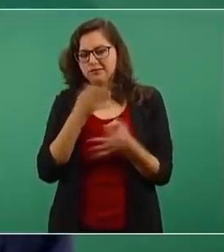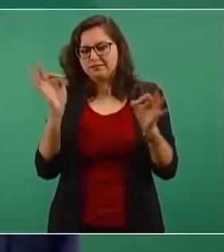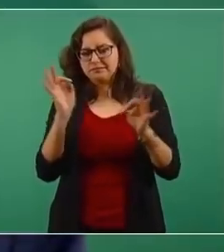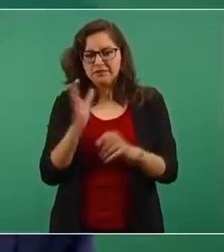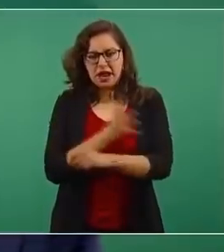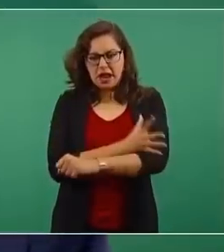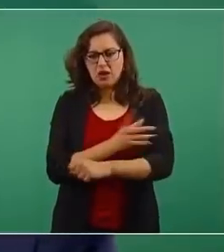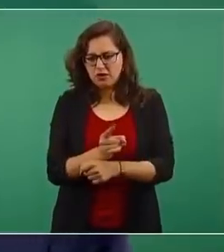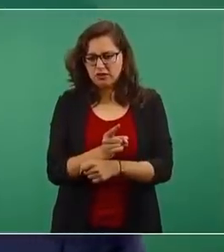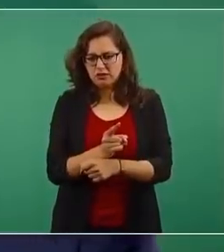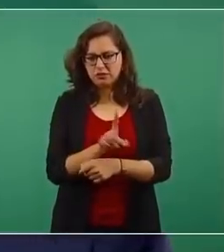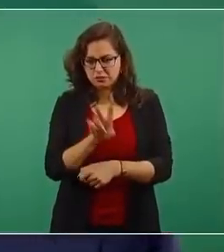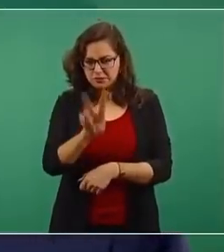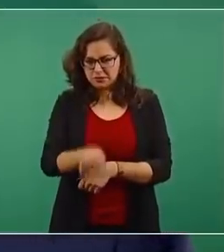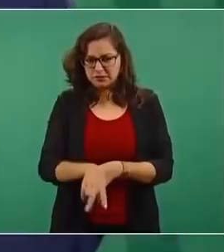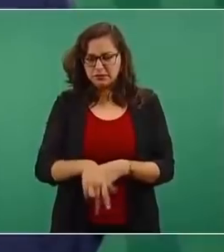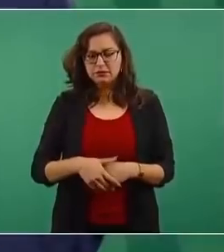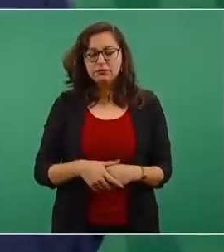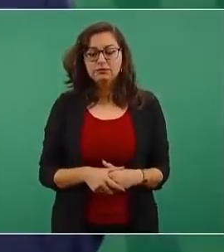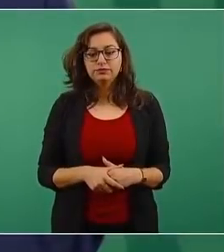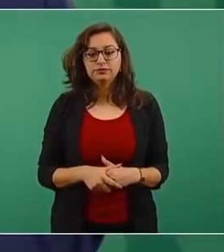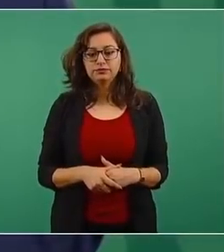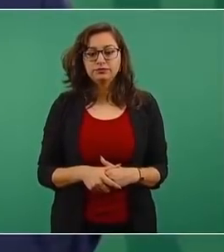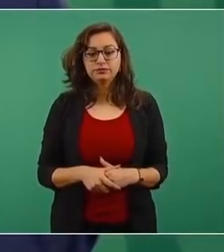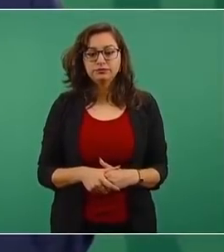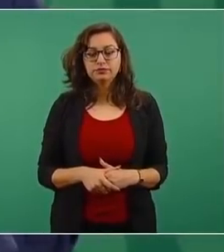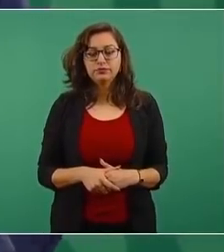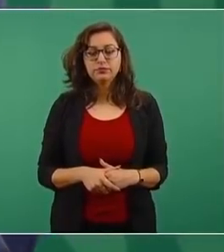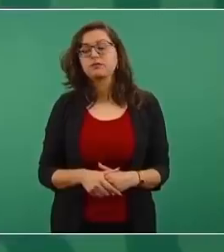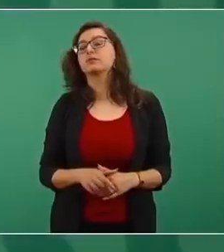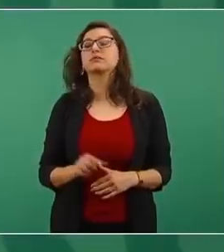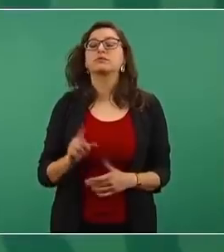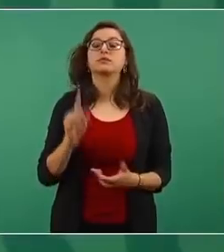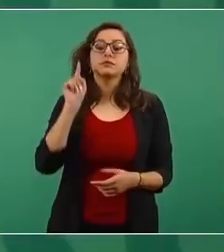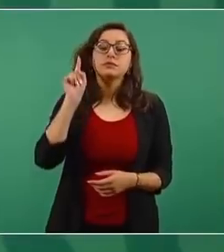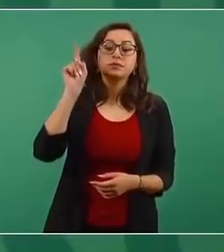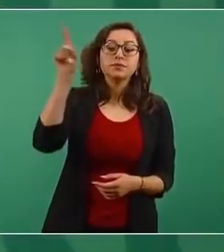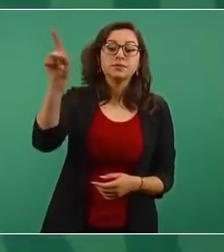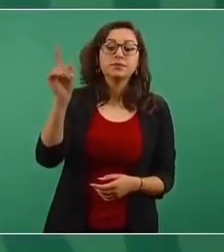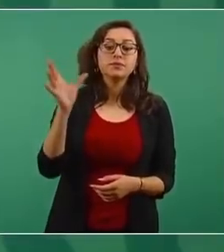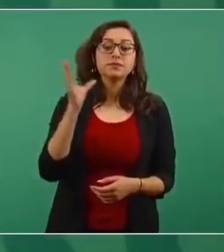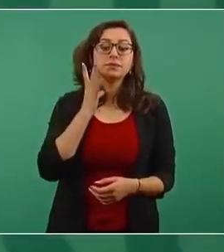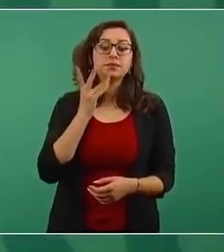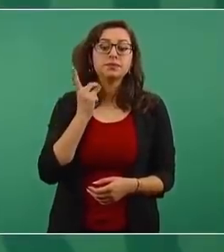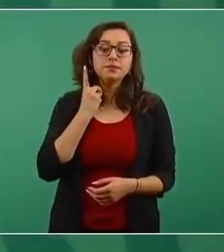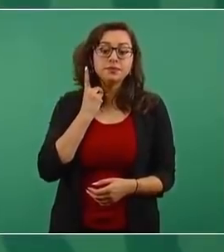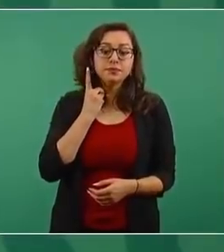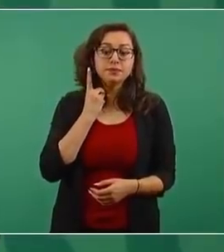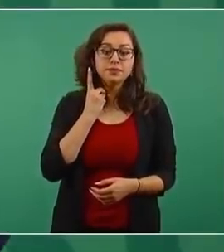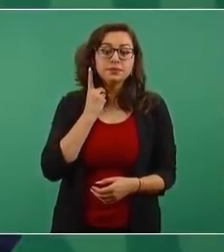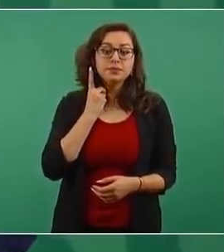Ojalá y la Cámara de Diputados, si no tiene